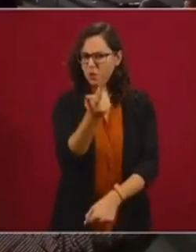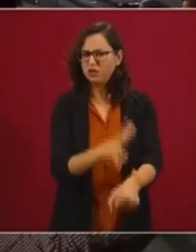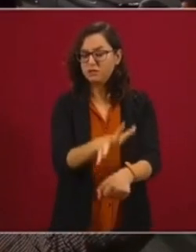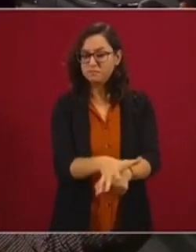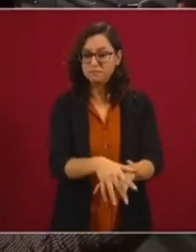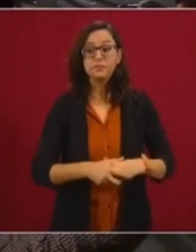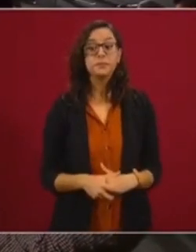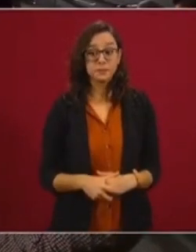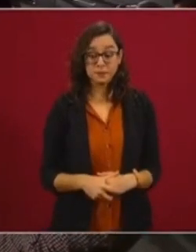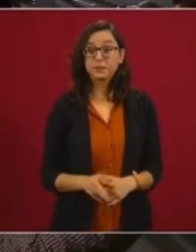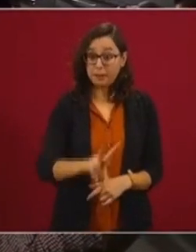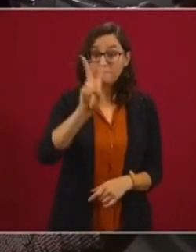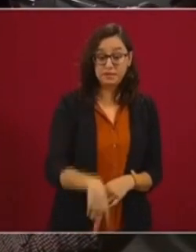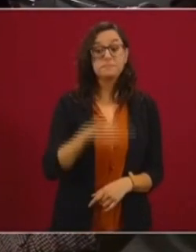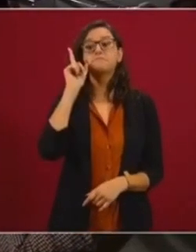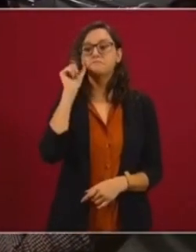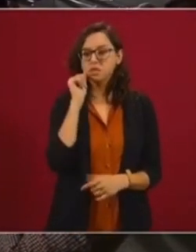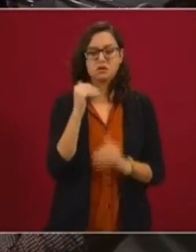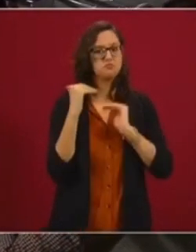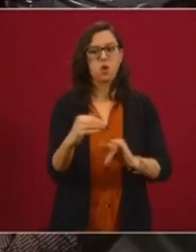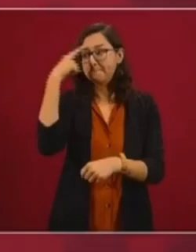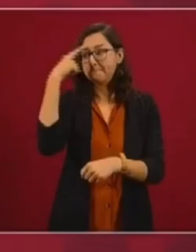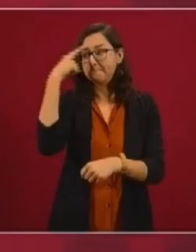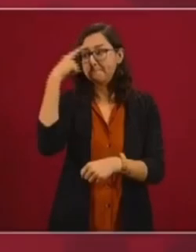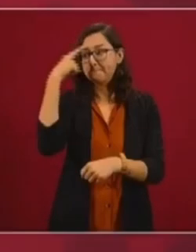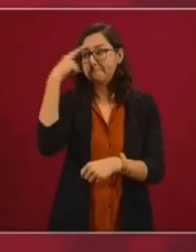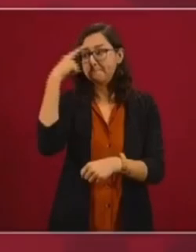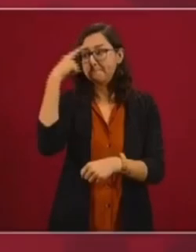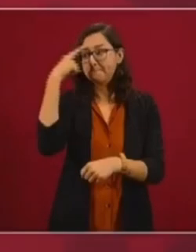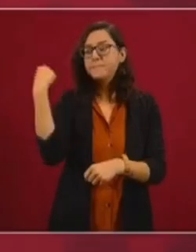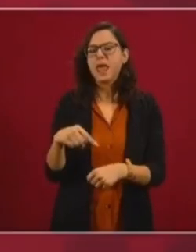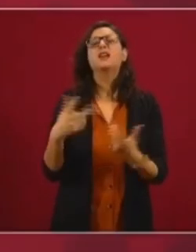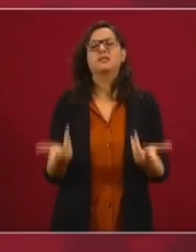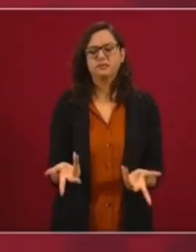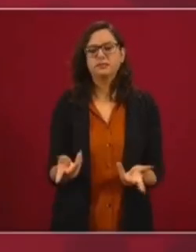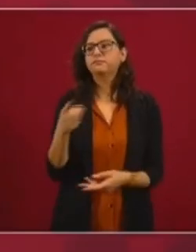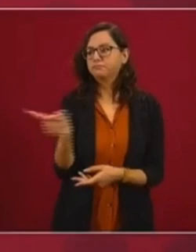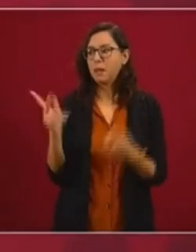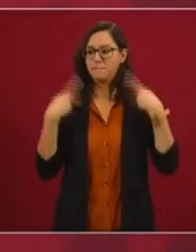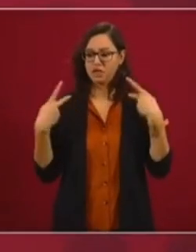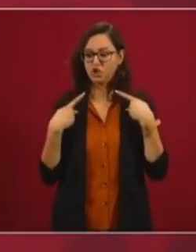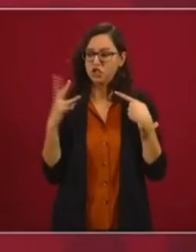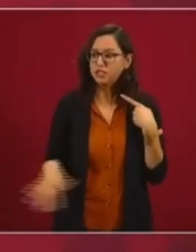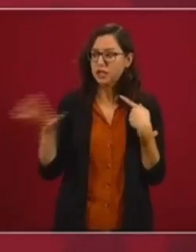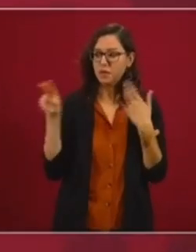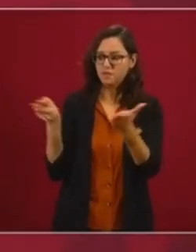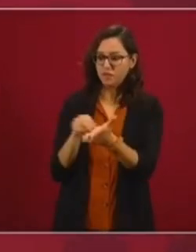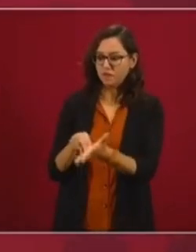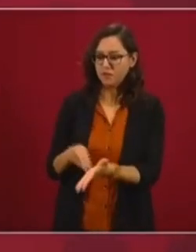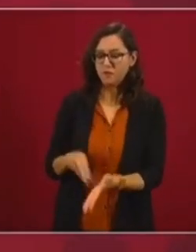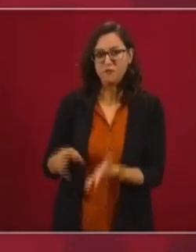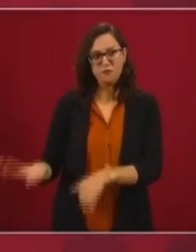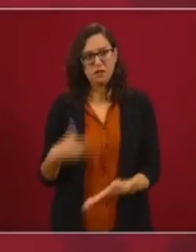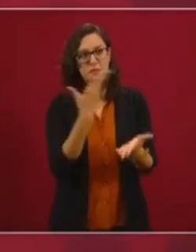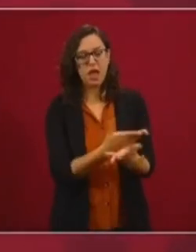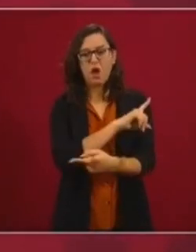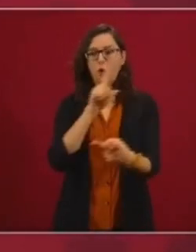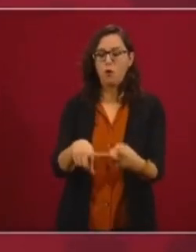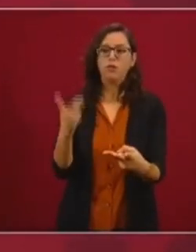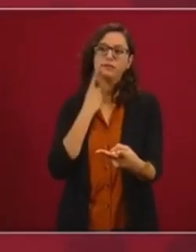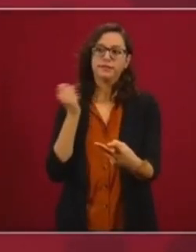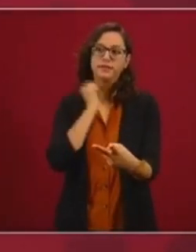Mañana se vence el plazo para que se presenten las solicitudes de conformidad con la ley de la consulta popular.